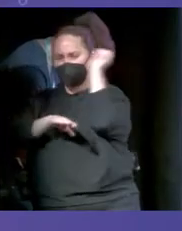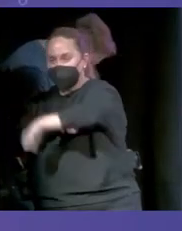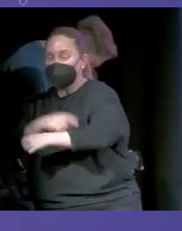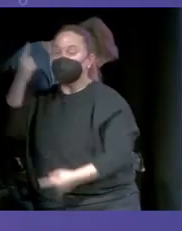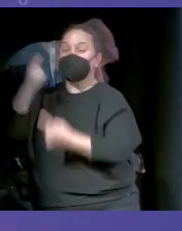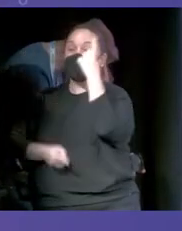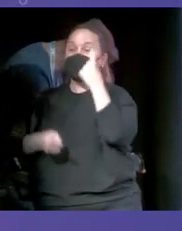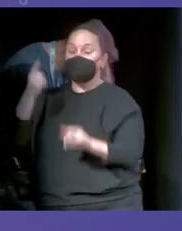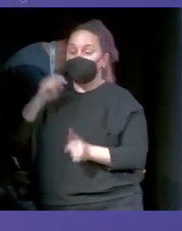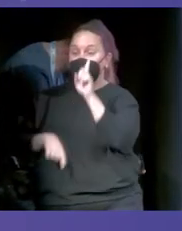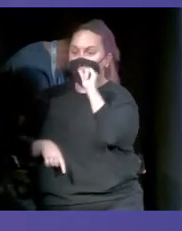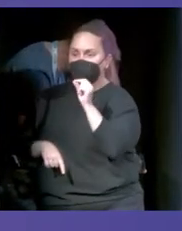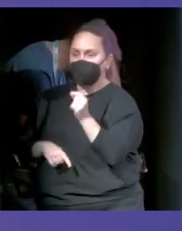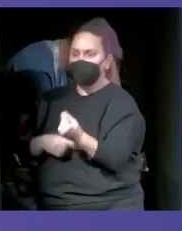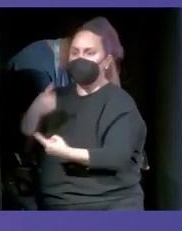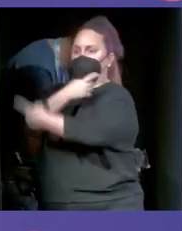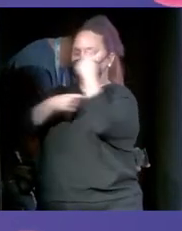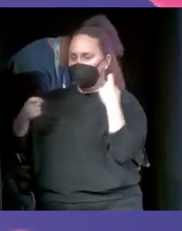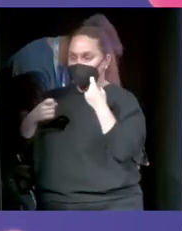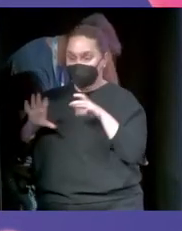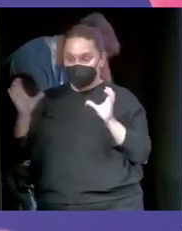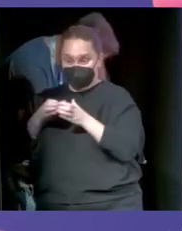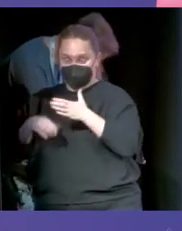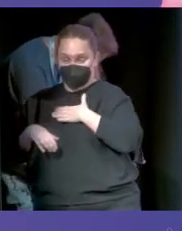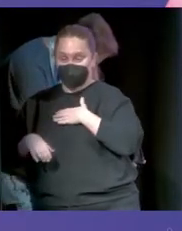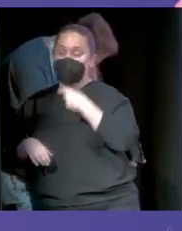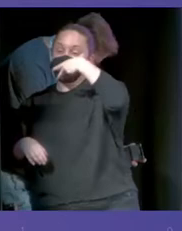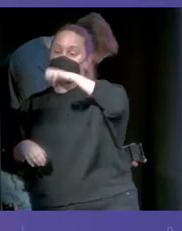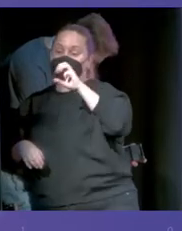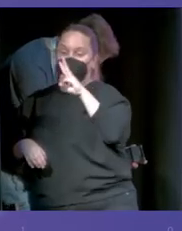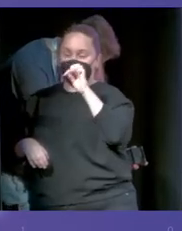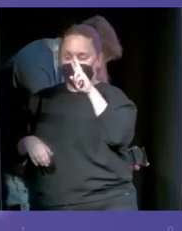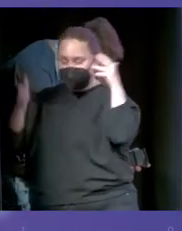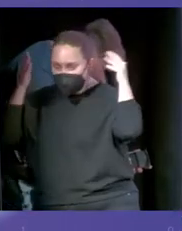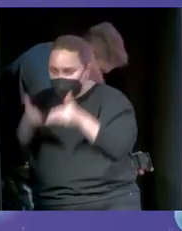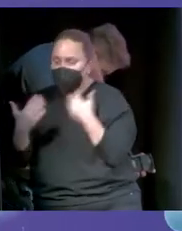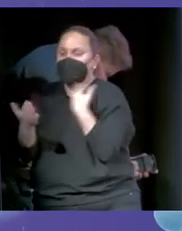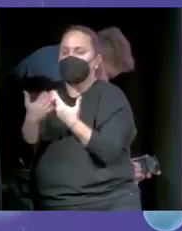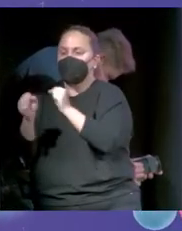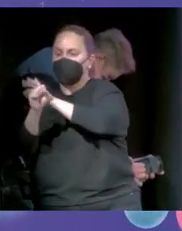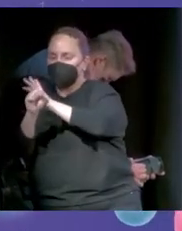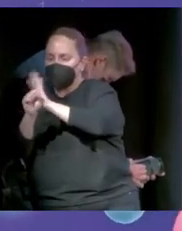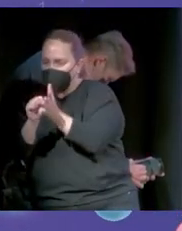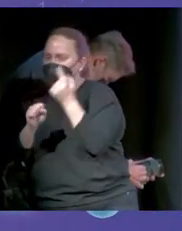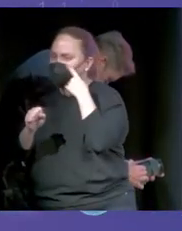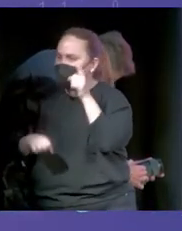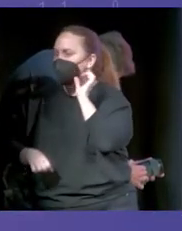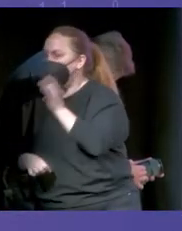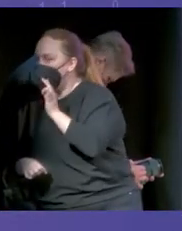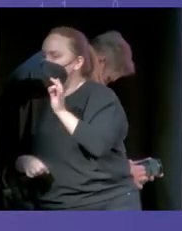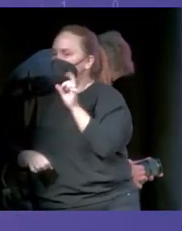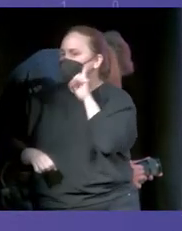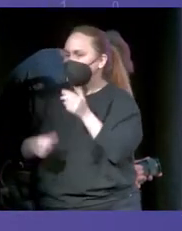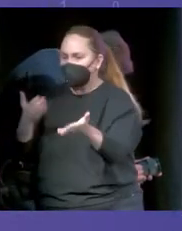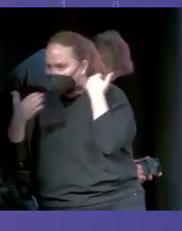consulta por minuto. Estaba todo el equipo de Neutral volcado a verificación COVID y no dábamos abasto. Y la única herramienta que teníamos para